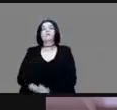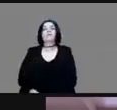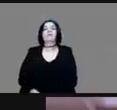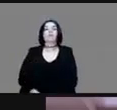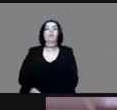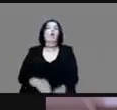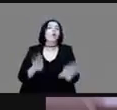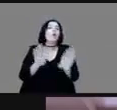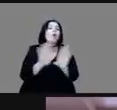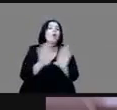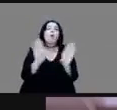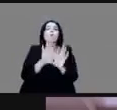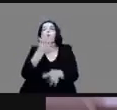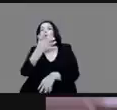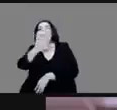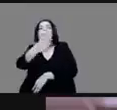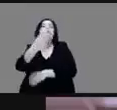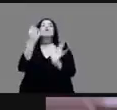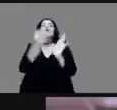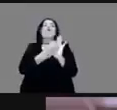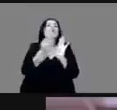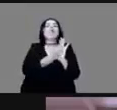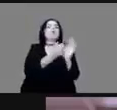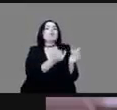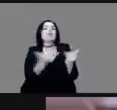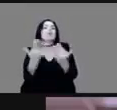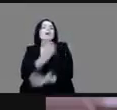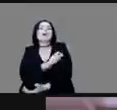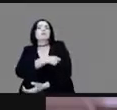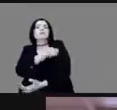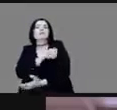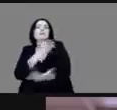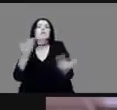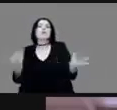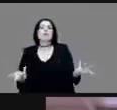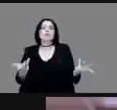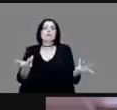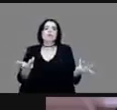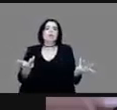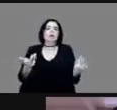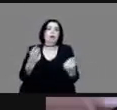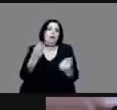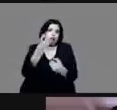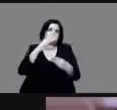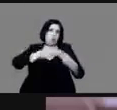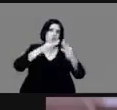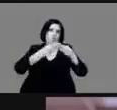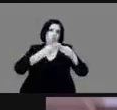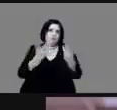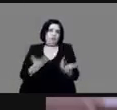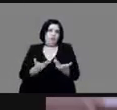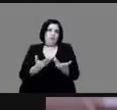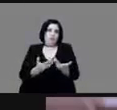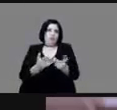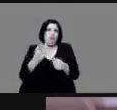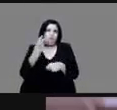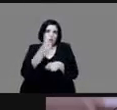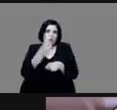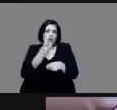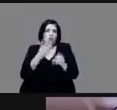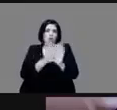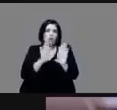estimado de la cantidad de oro que llevaban los españoles y que es uno de los motivos por los cuales se hunden y se quedan, pues,